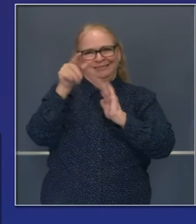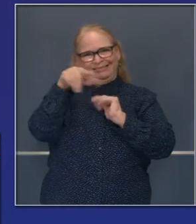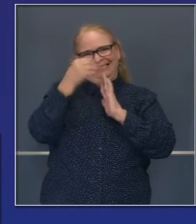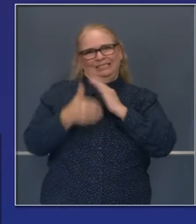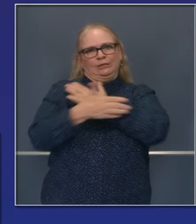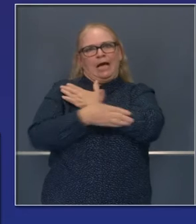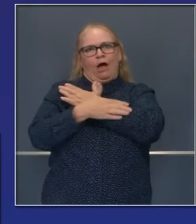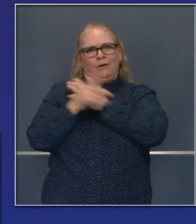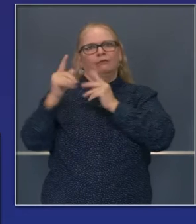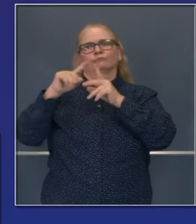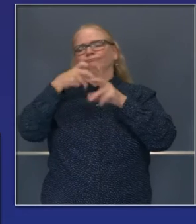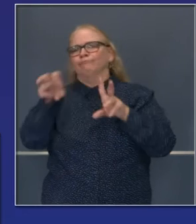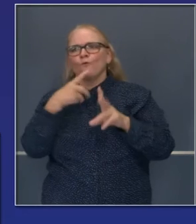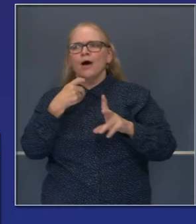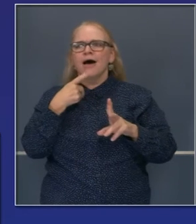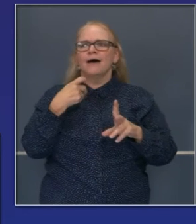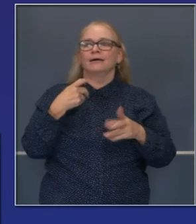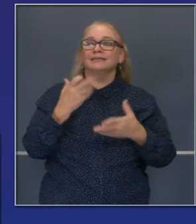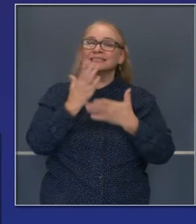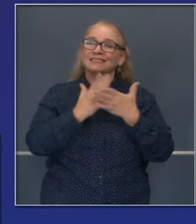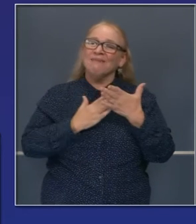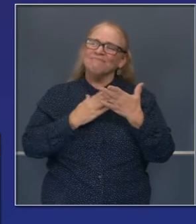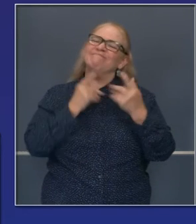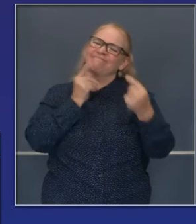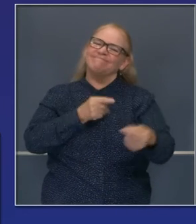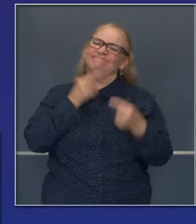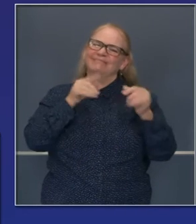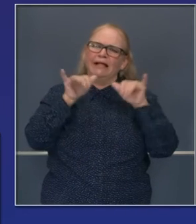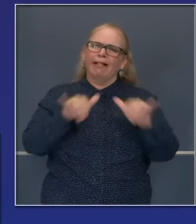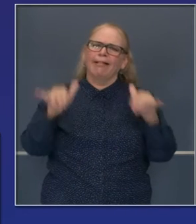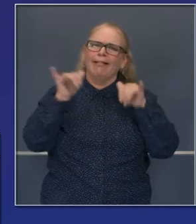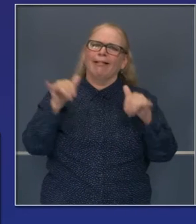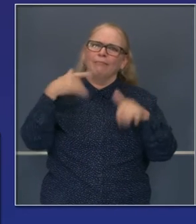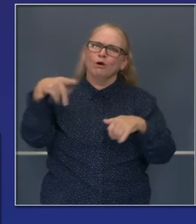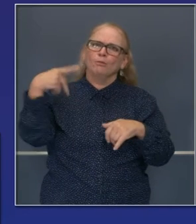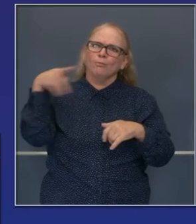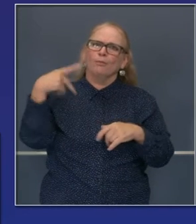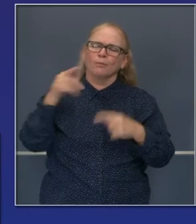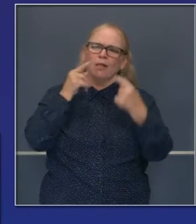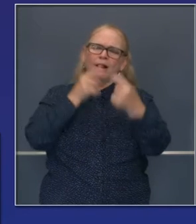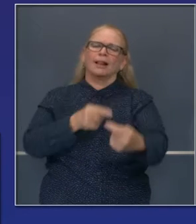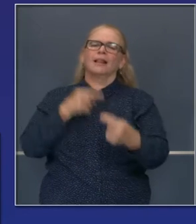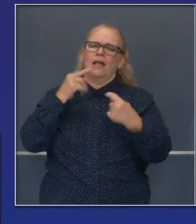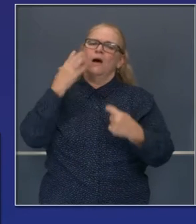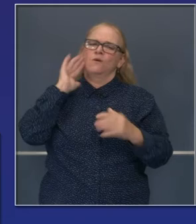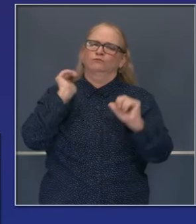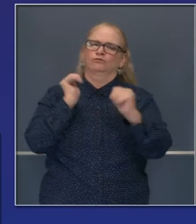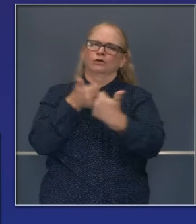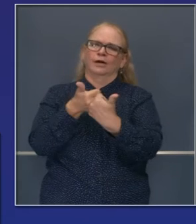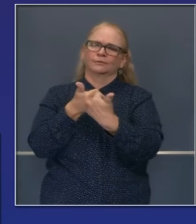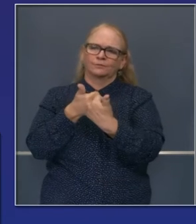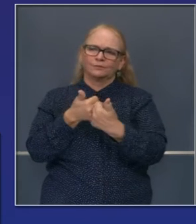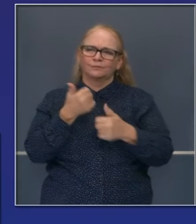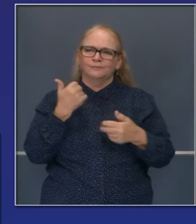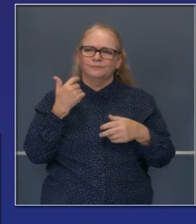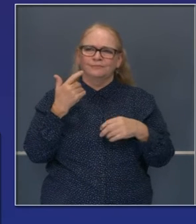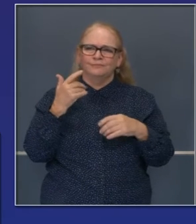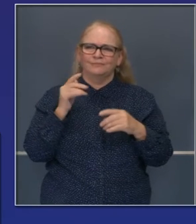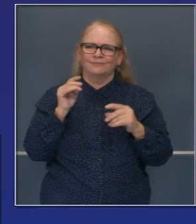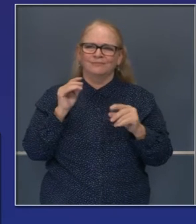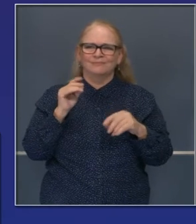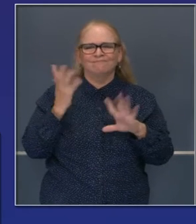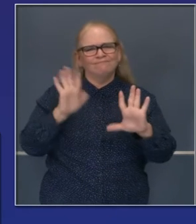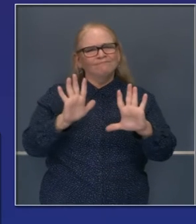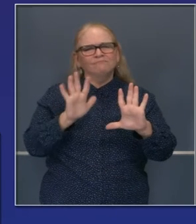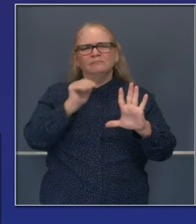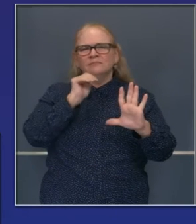Continuamos con este monitoreo de los condados. Ya sé que es difícil para algunos condados. Muchos condados quisieran ver un desplazamiento más rápido. Nosotros